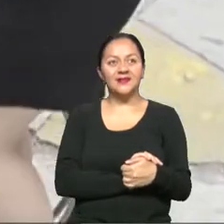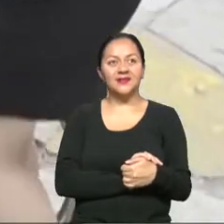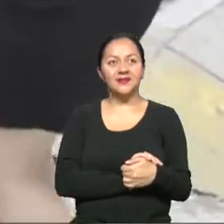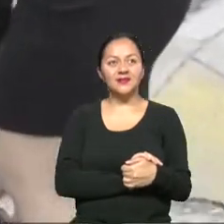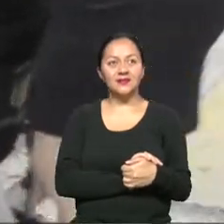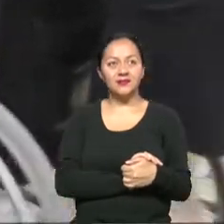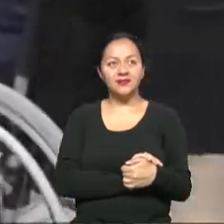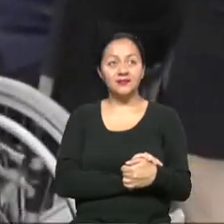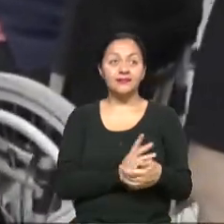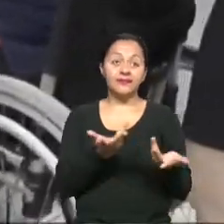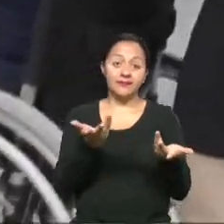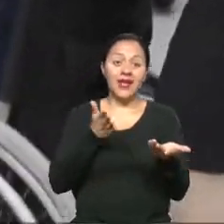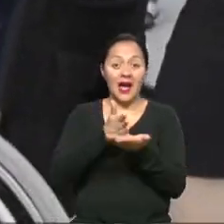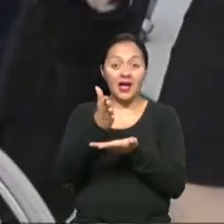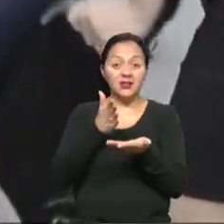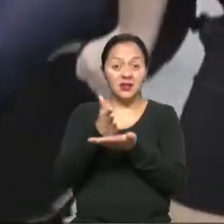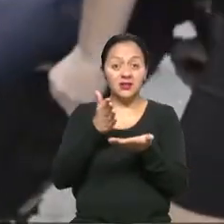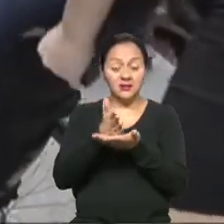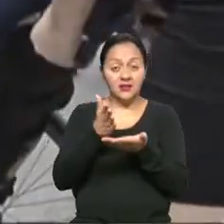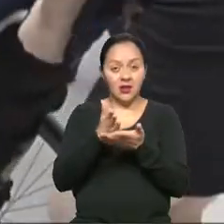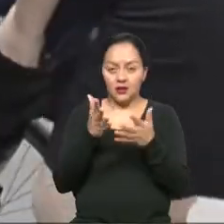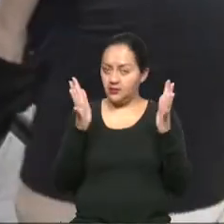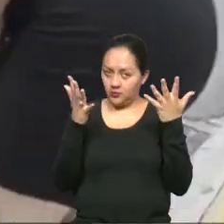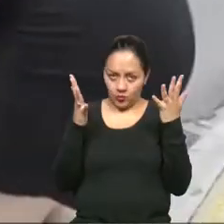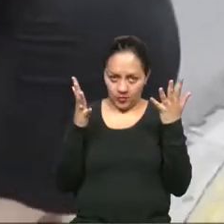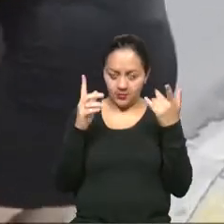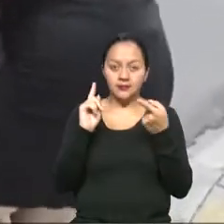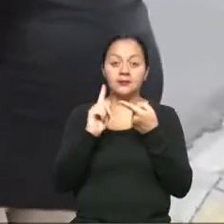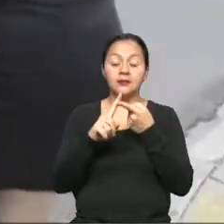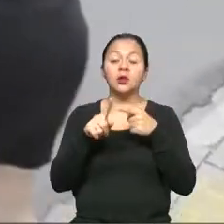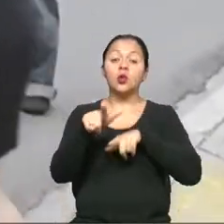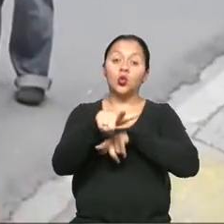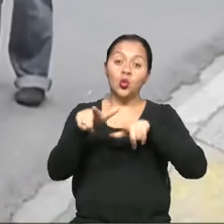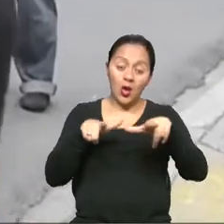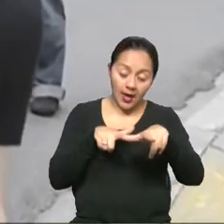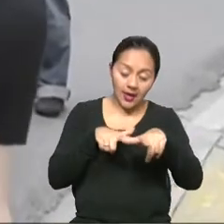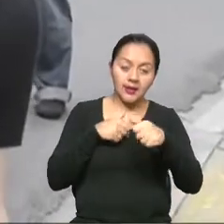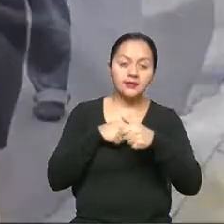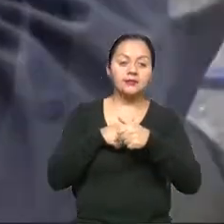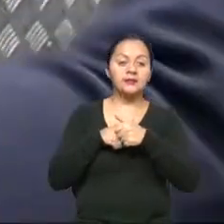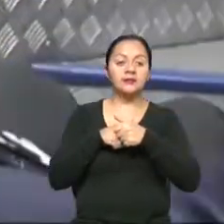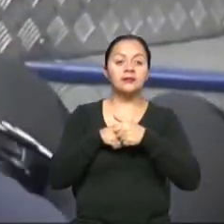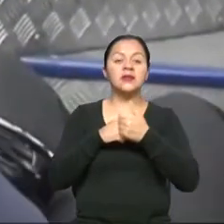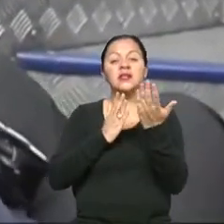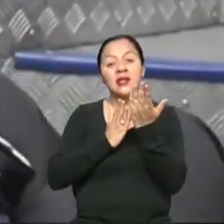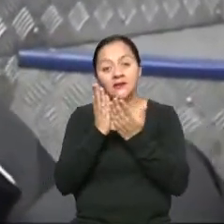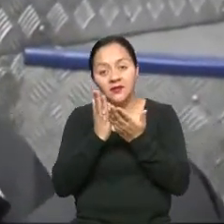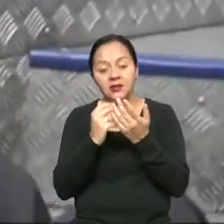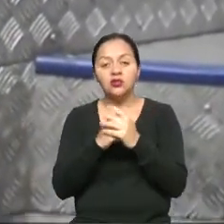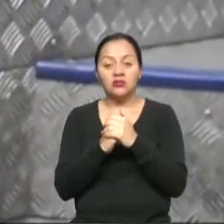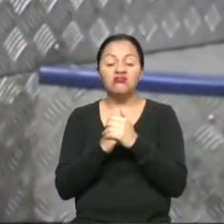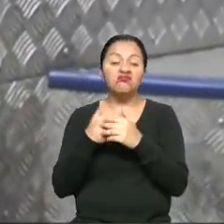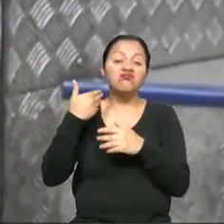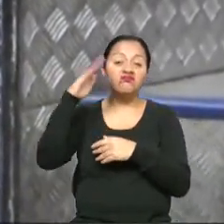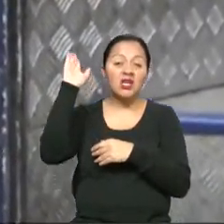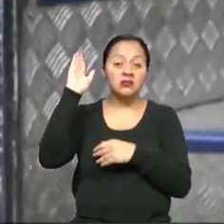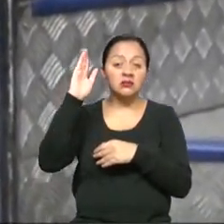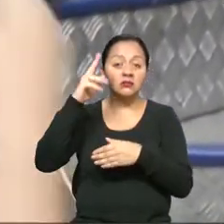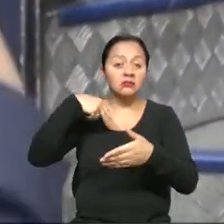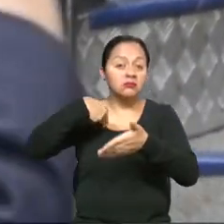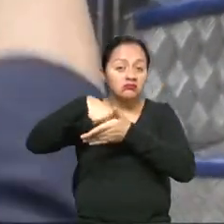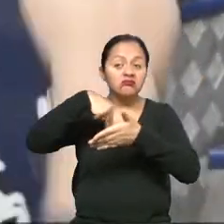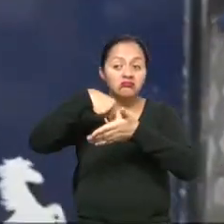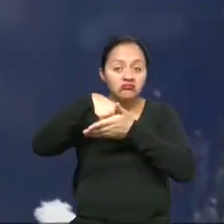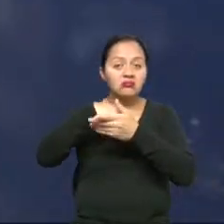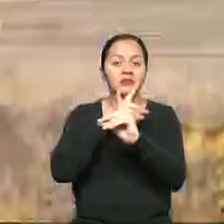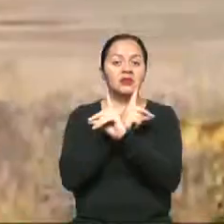La falta de accesibilidad física a lugares y servicios es una de las principales barreras que las personas con discapacidad deben